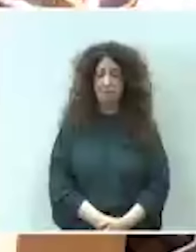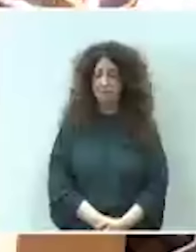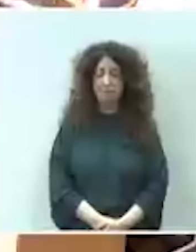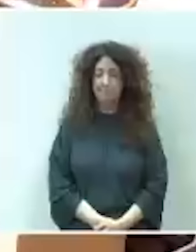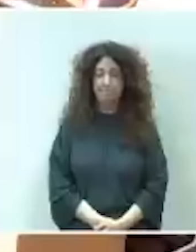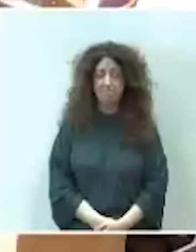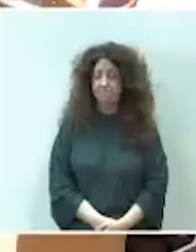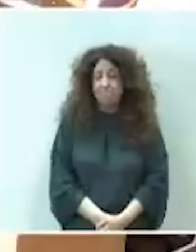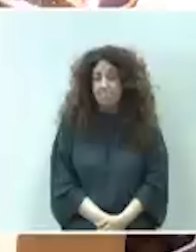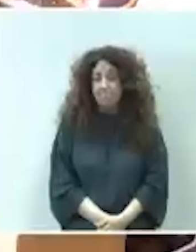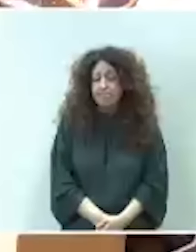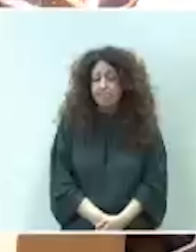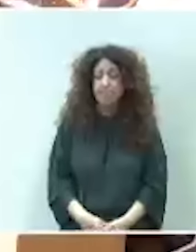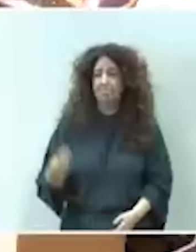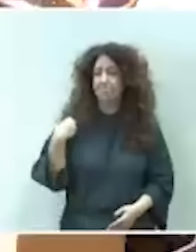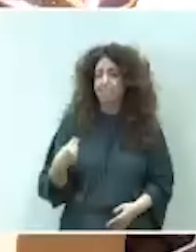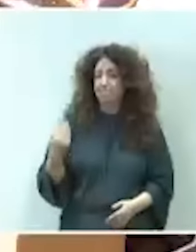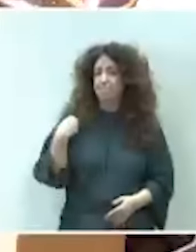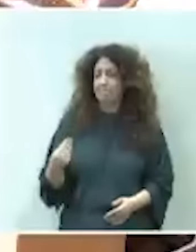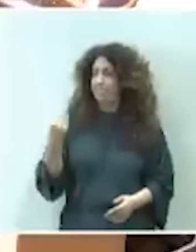Me siguen interpelando, presidente.